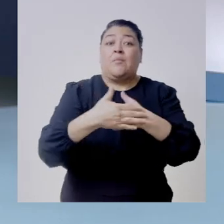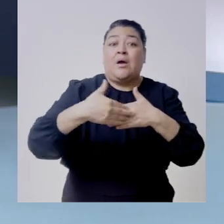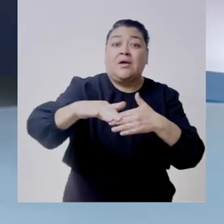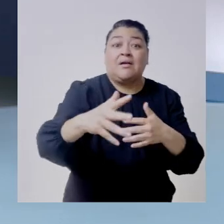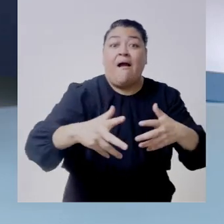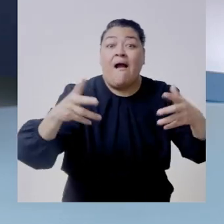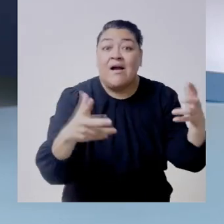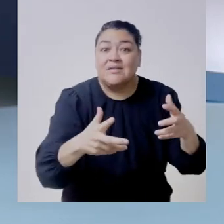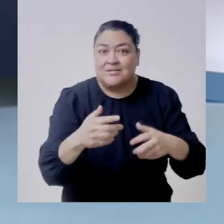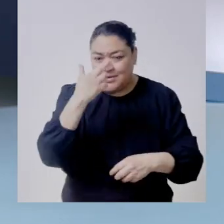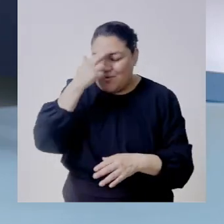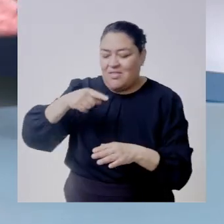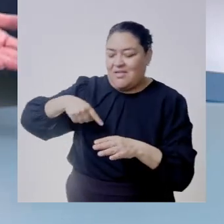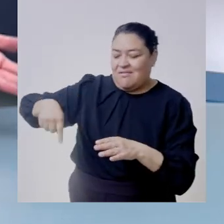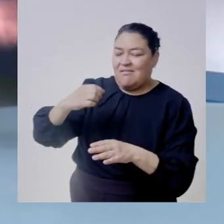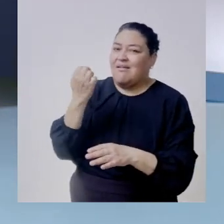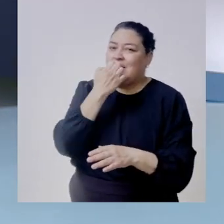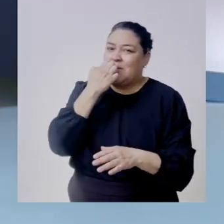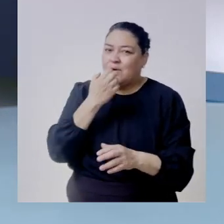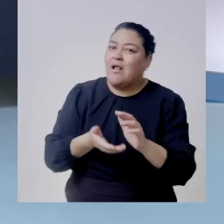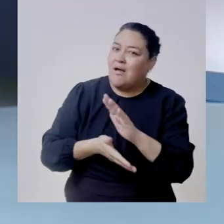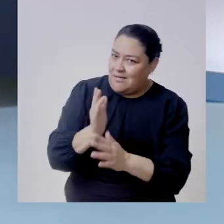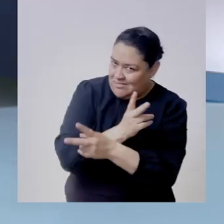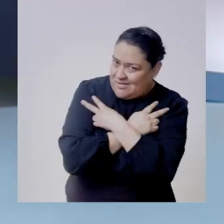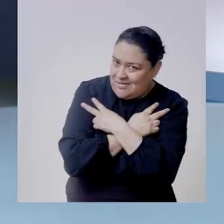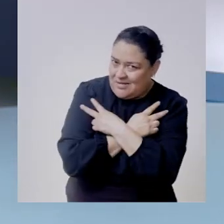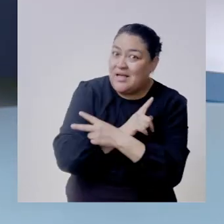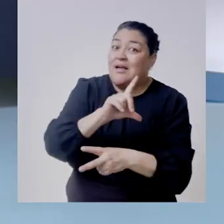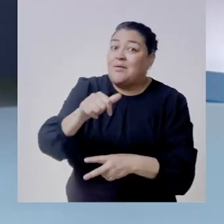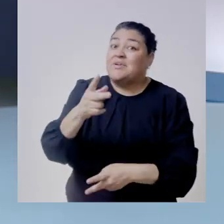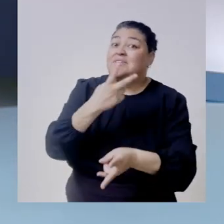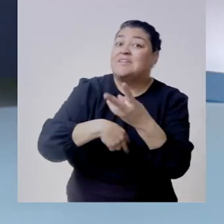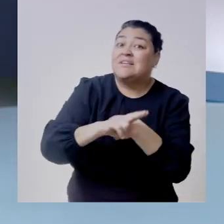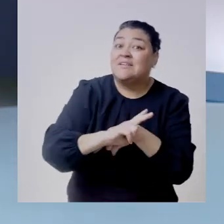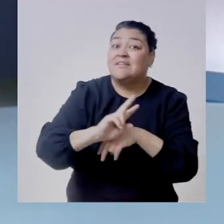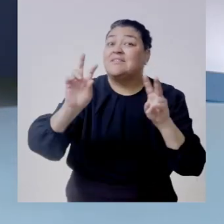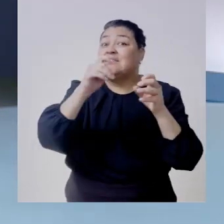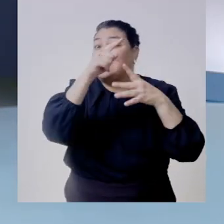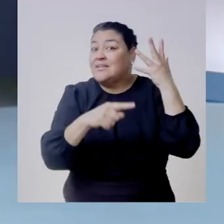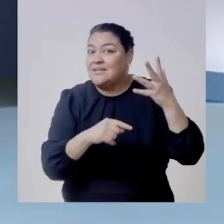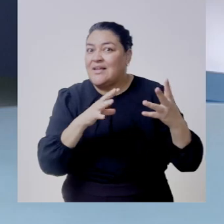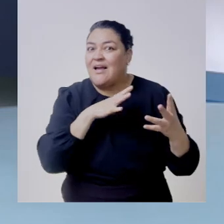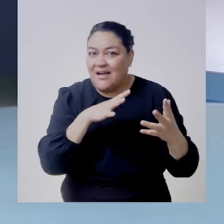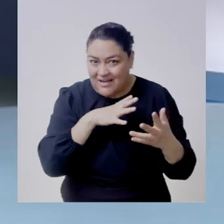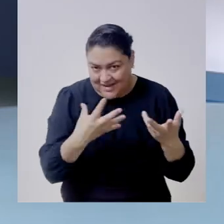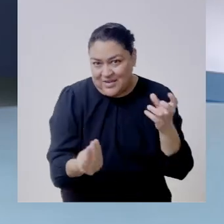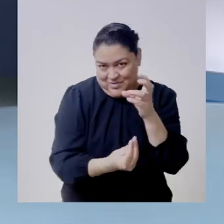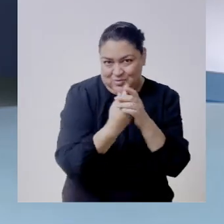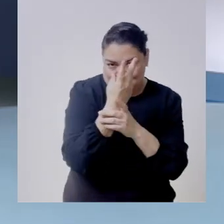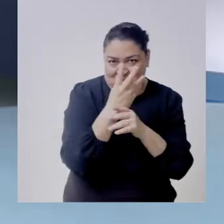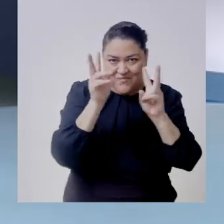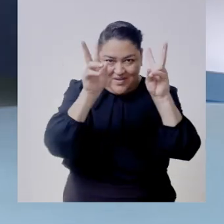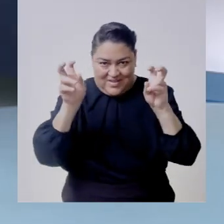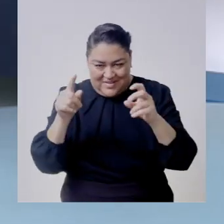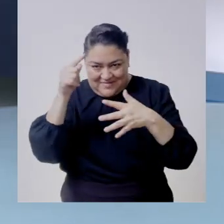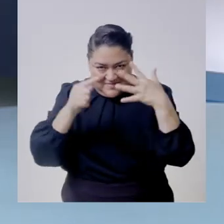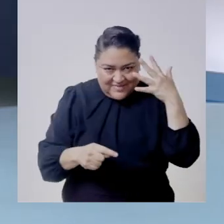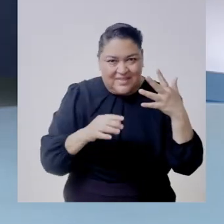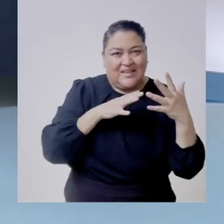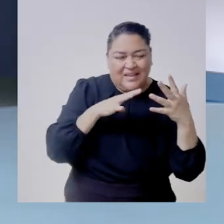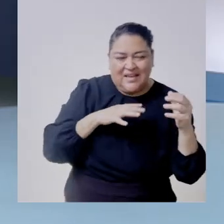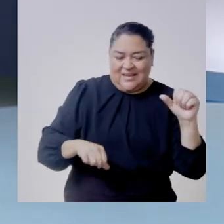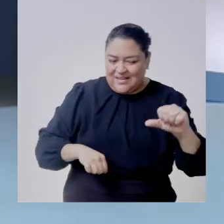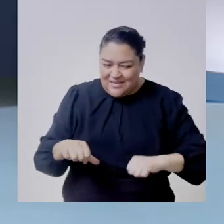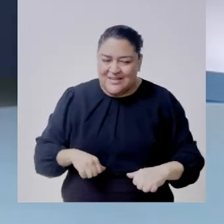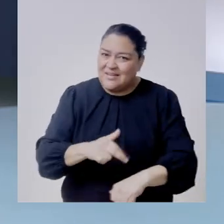estamos hablando de una escuela se va de vacaciones pero regresa con nuevas modalidades nuevas